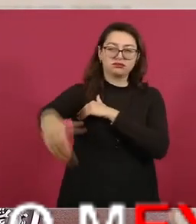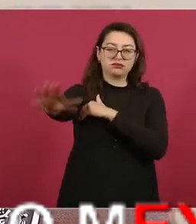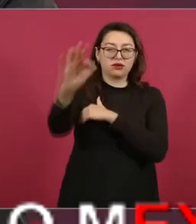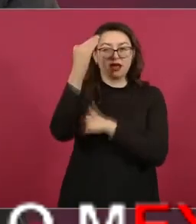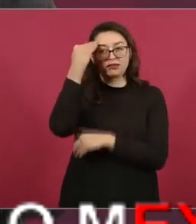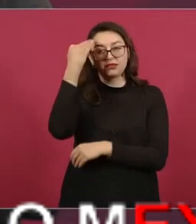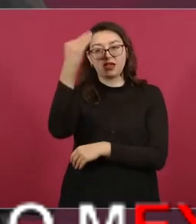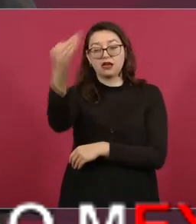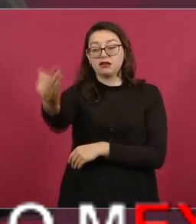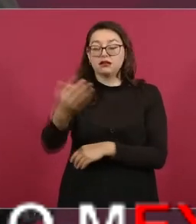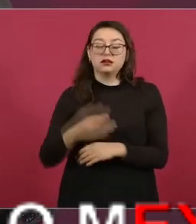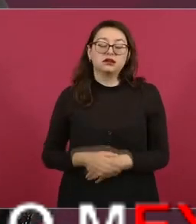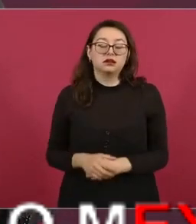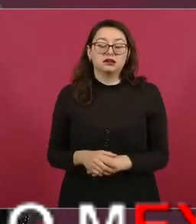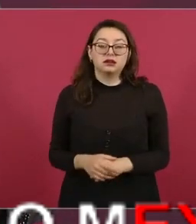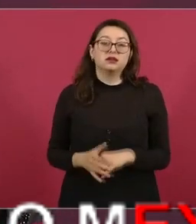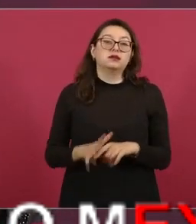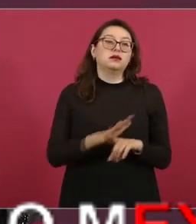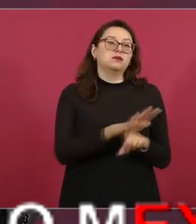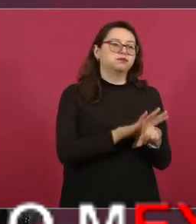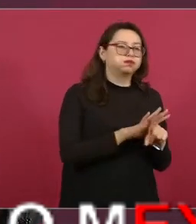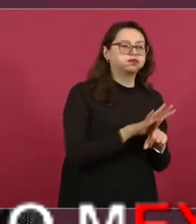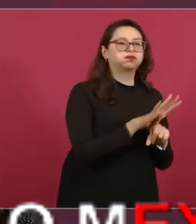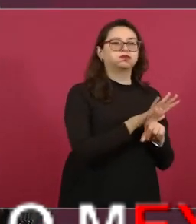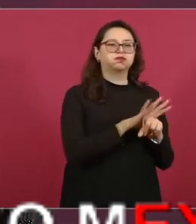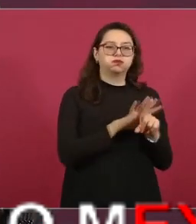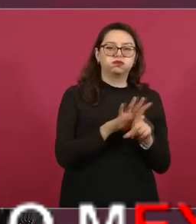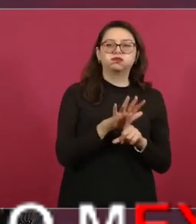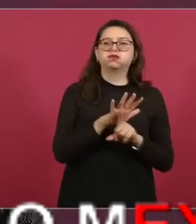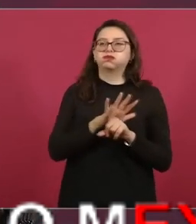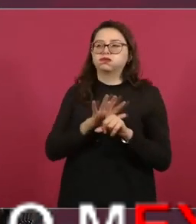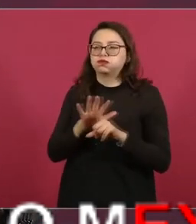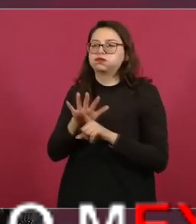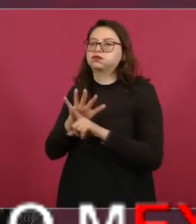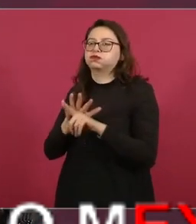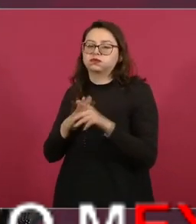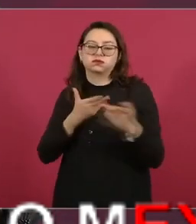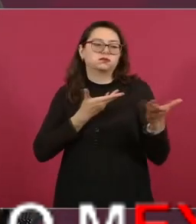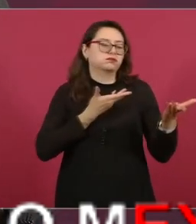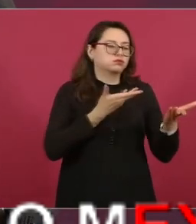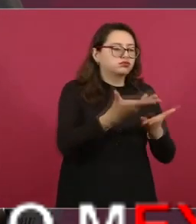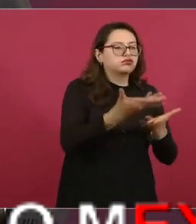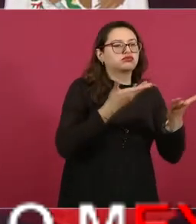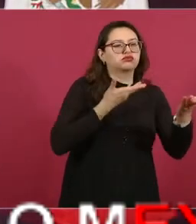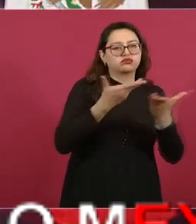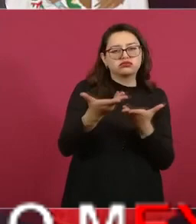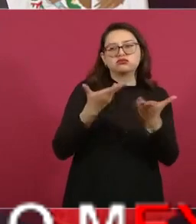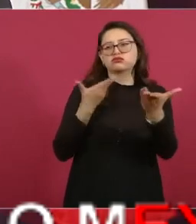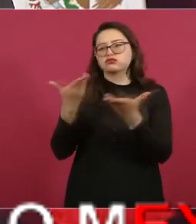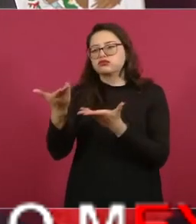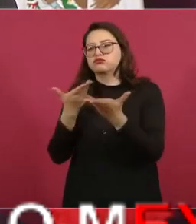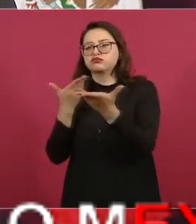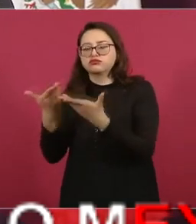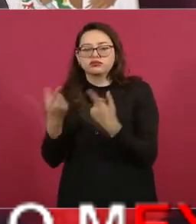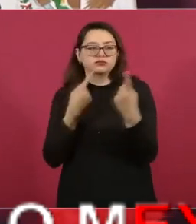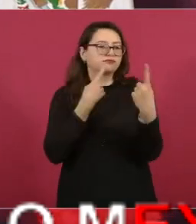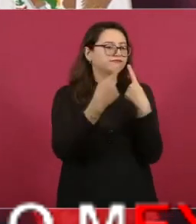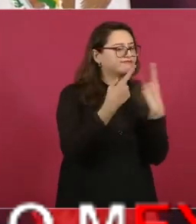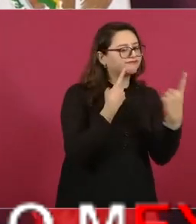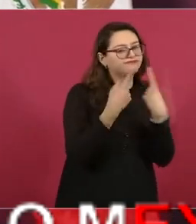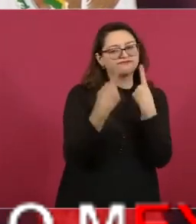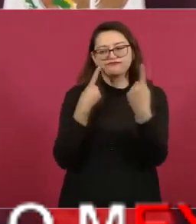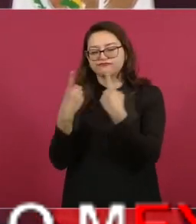en todos los casos se negoció nada más en los reclusorios